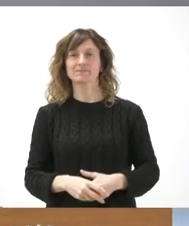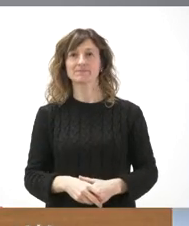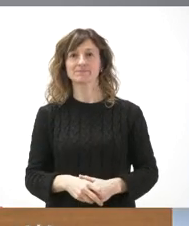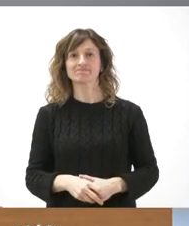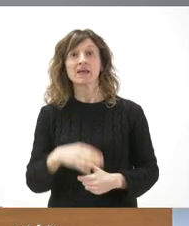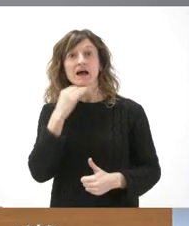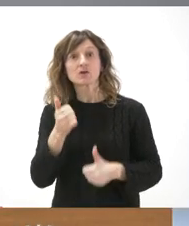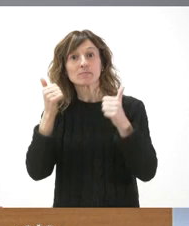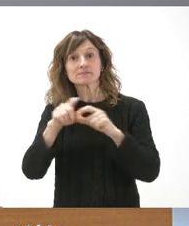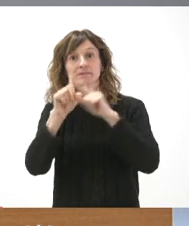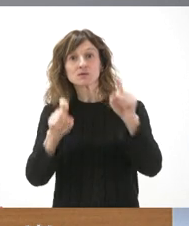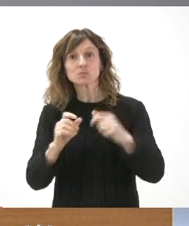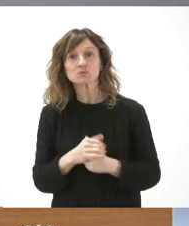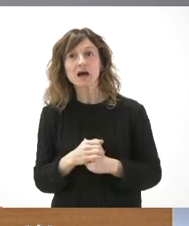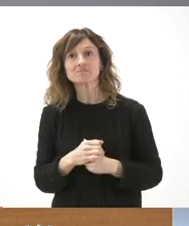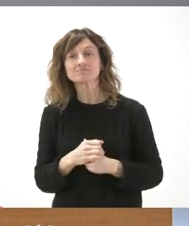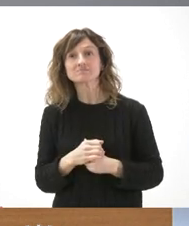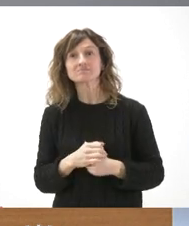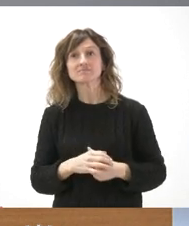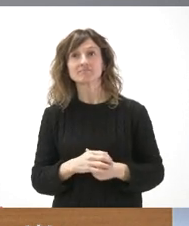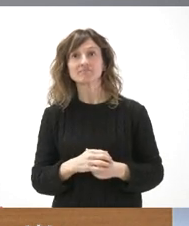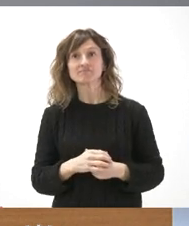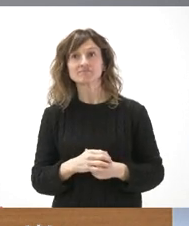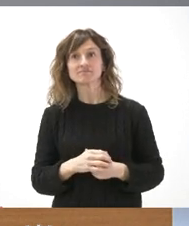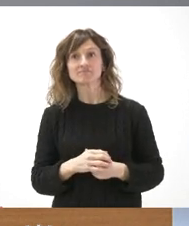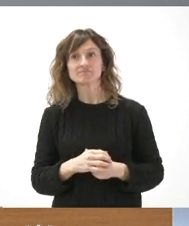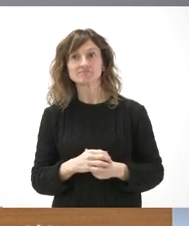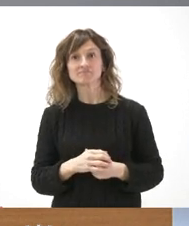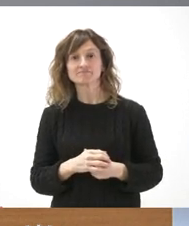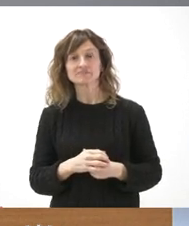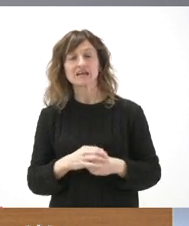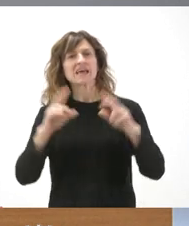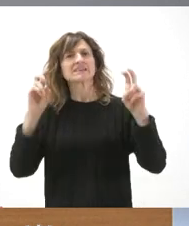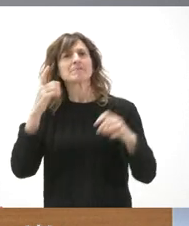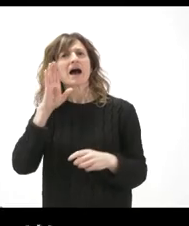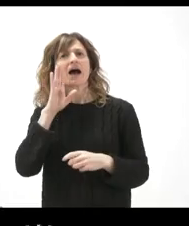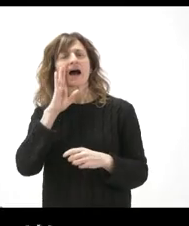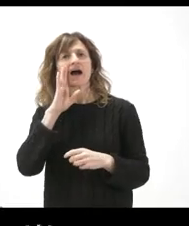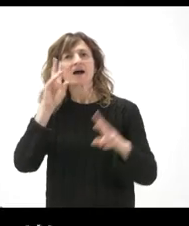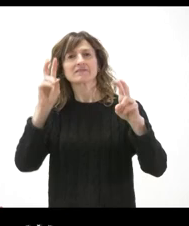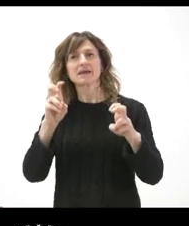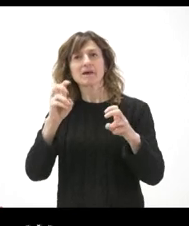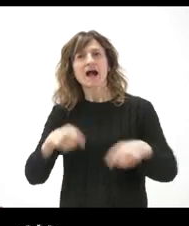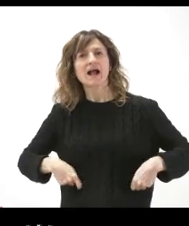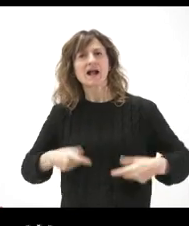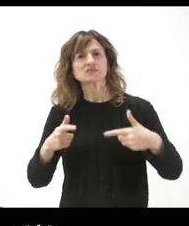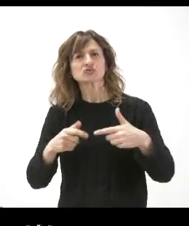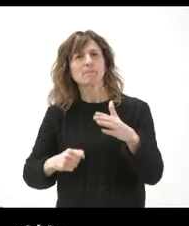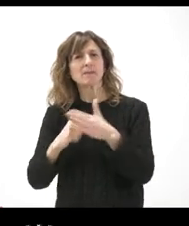¿Alguna pregunta más? Creo que, Efe. Tiene, sobre el techo de gasto que nos ha anunciado para el próximo jueves, no sé si nos puede